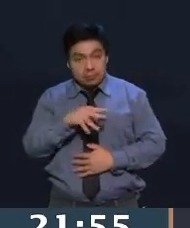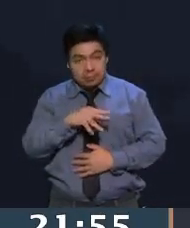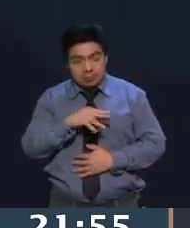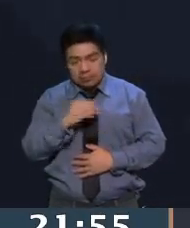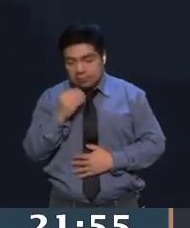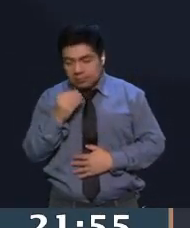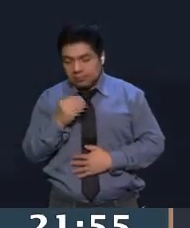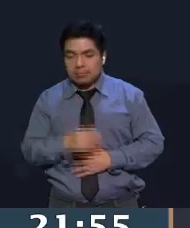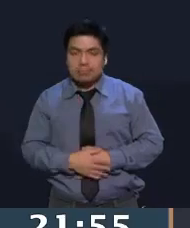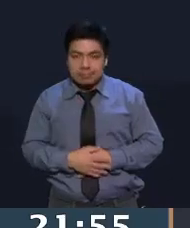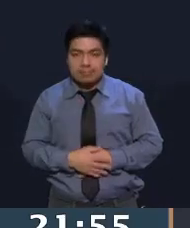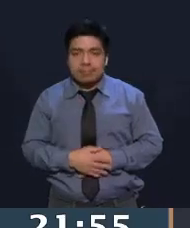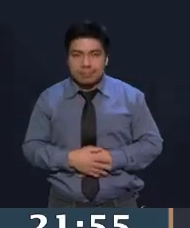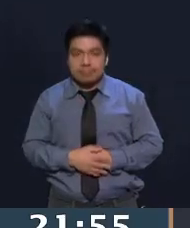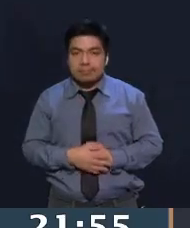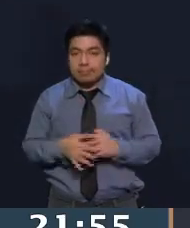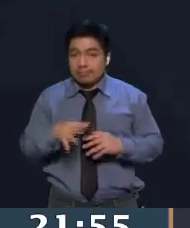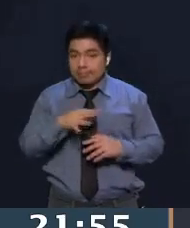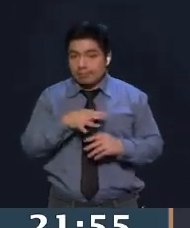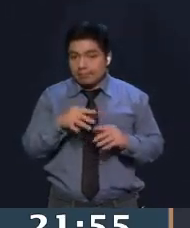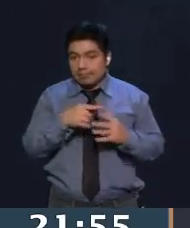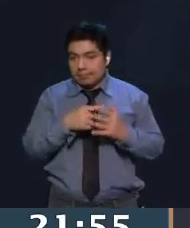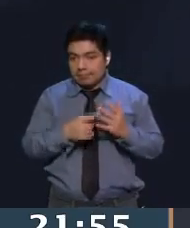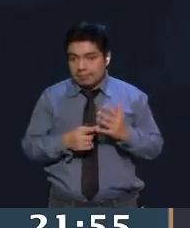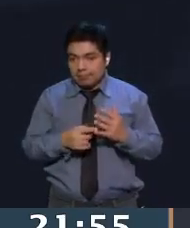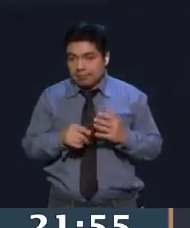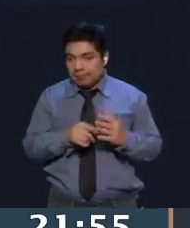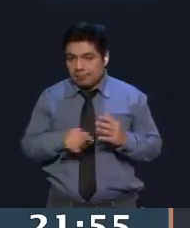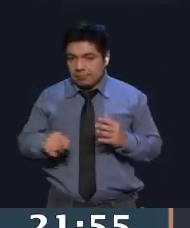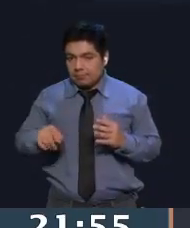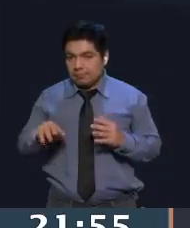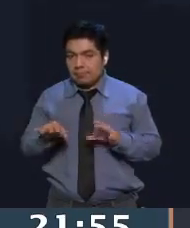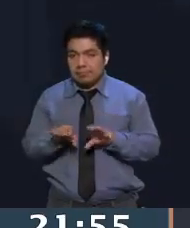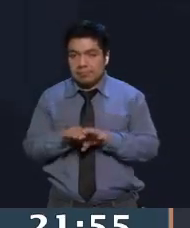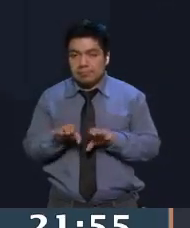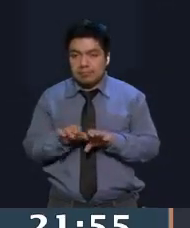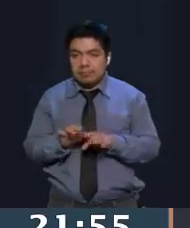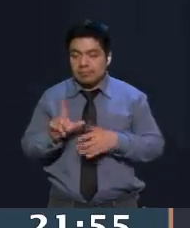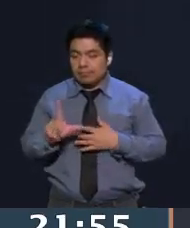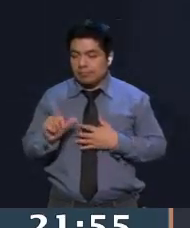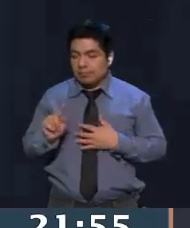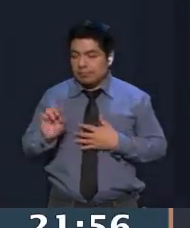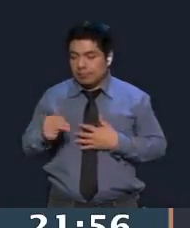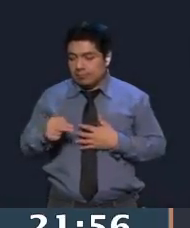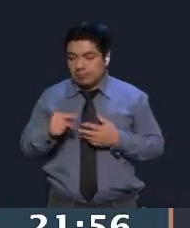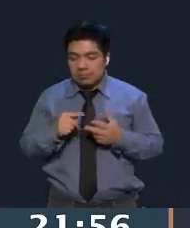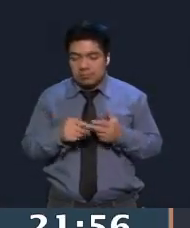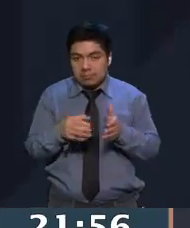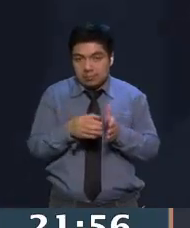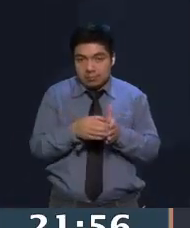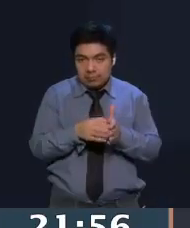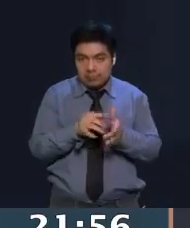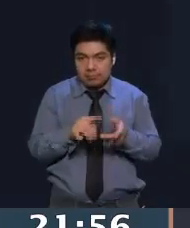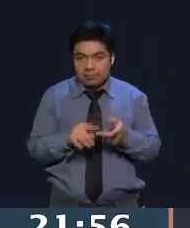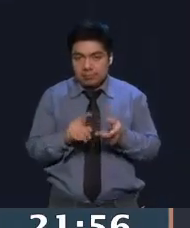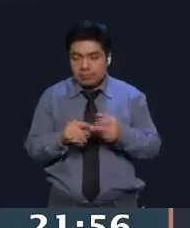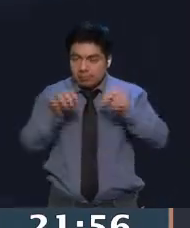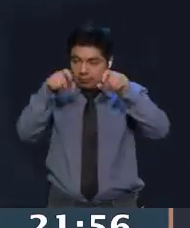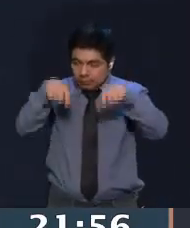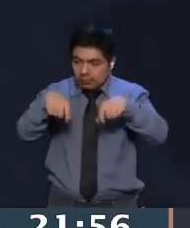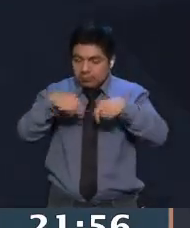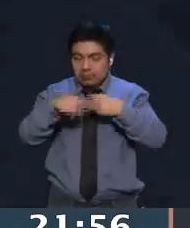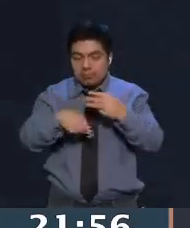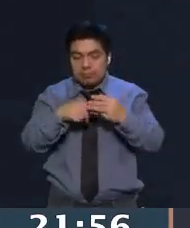tienen toda una parte de la línea de latón, que son las cajas, las charolas, los pecheros, los